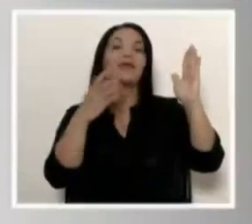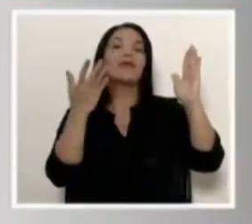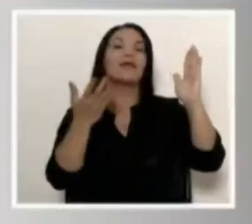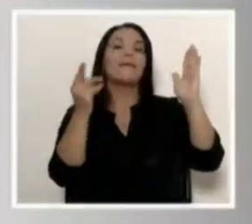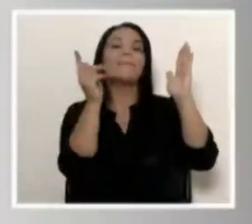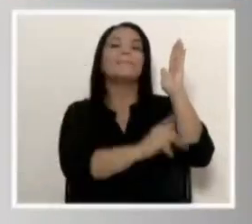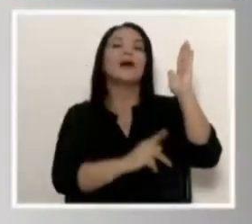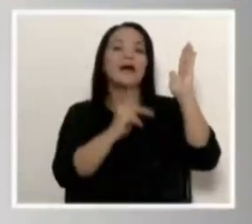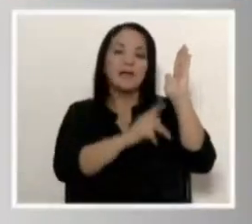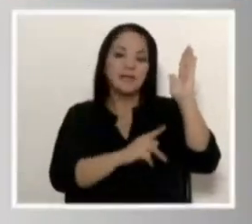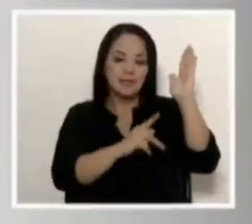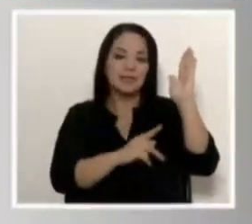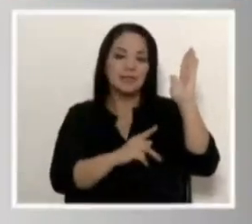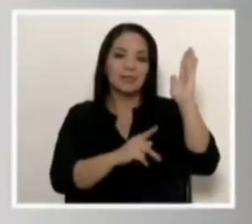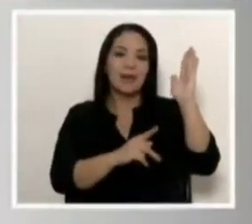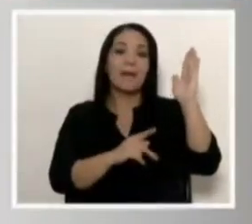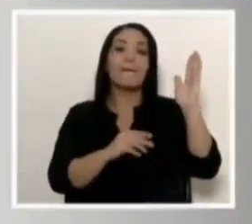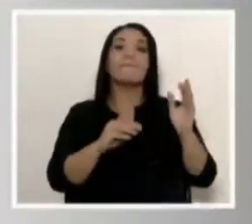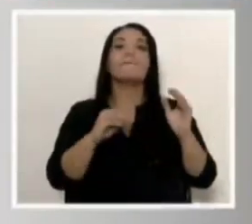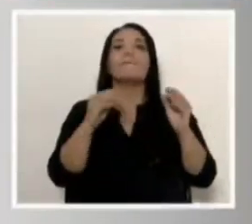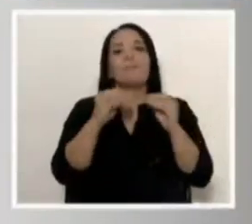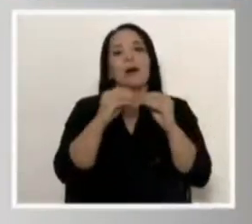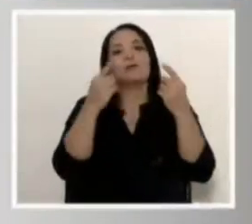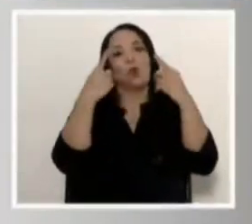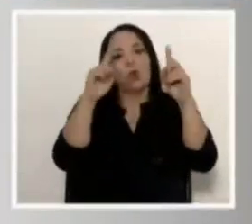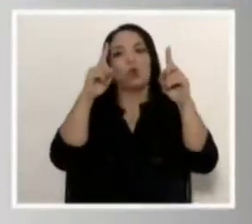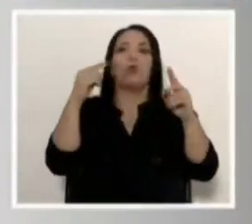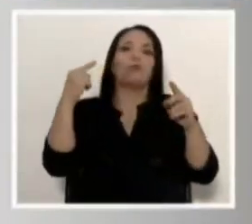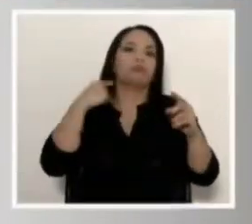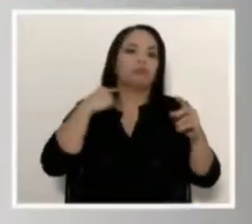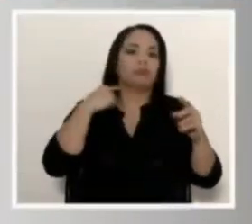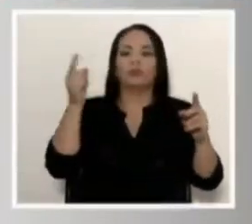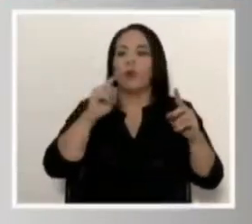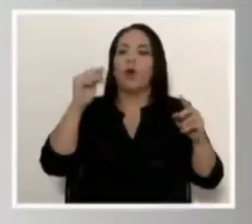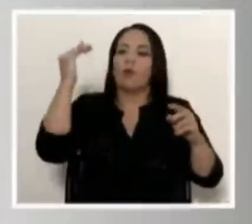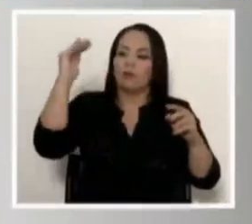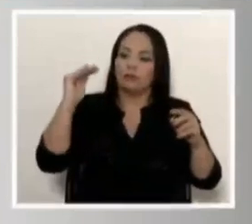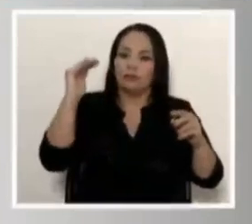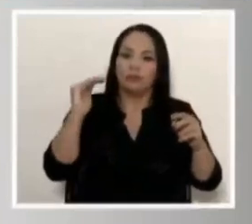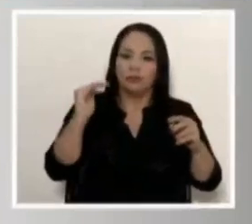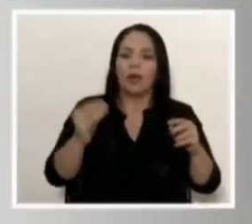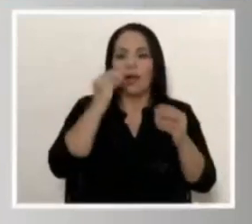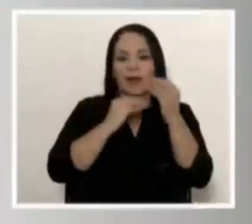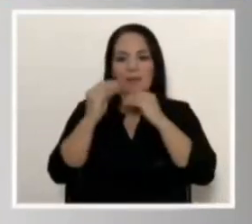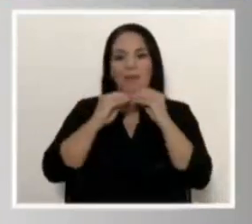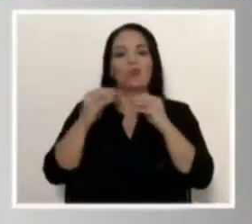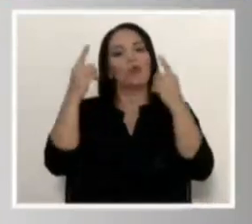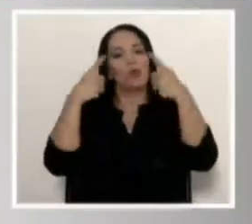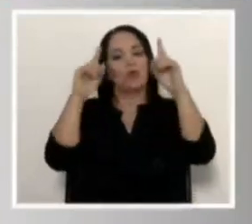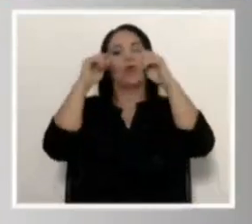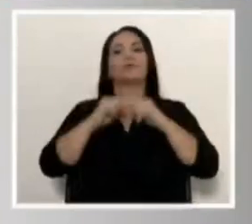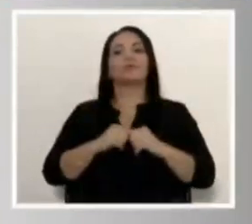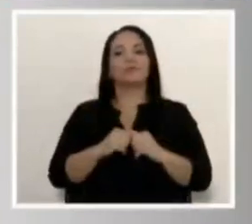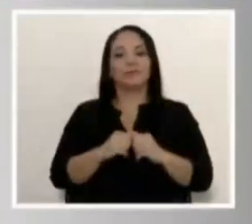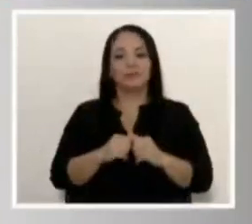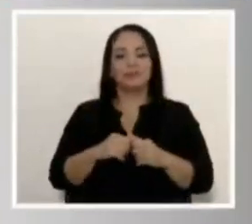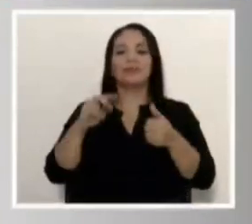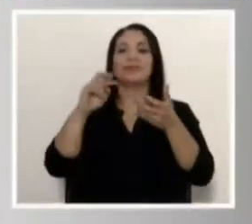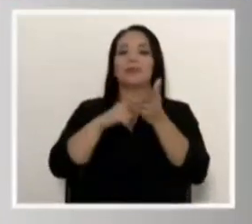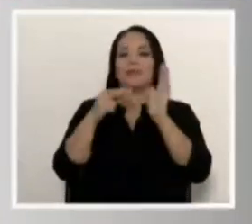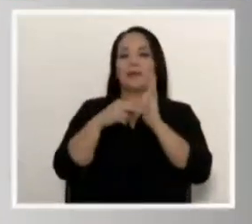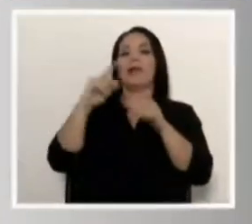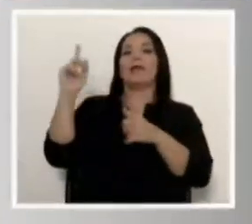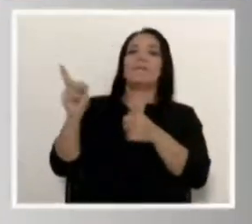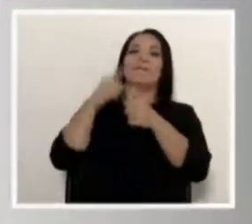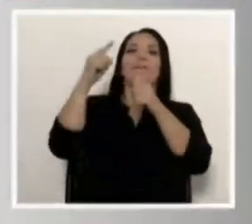de menor inflación en alimentos, de toda la liga, la primera liga del mundo, que son